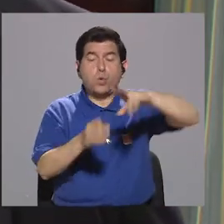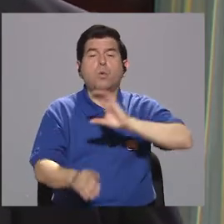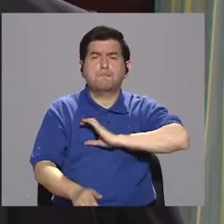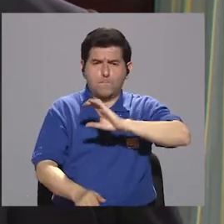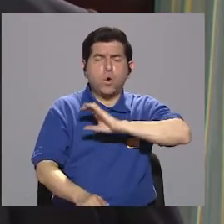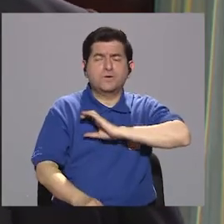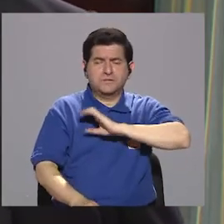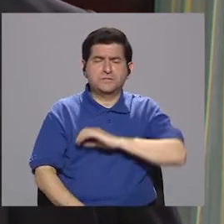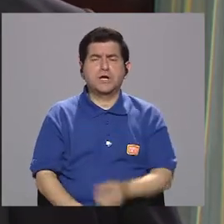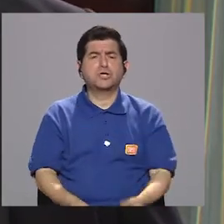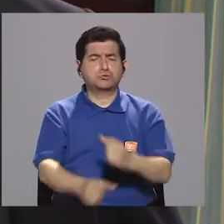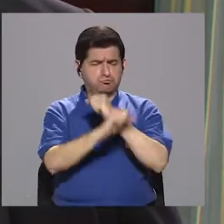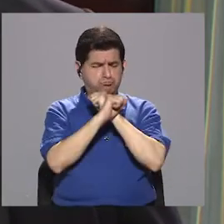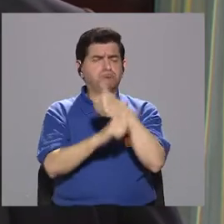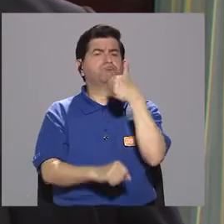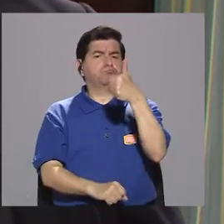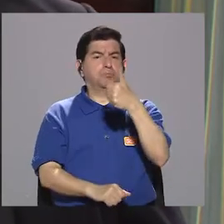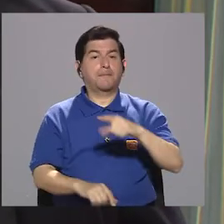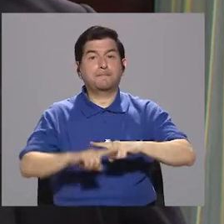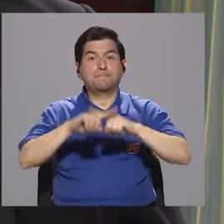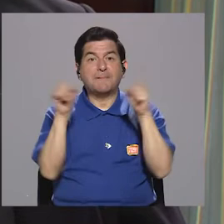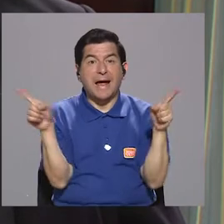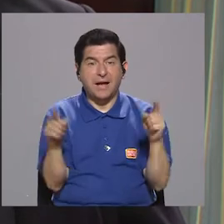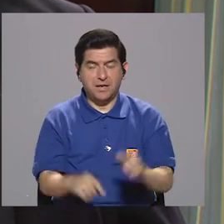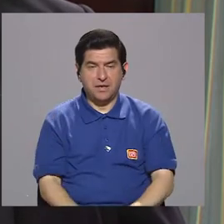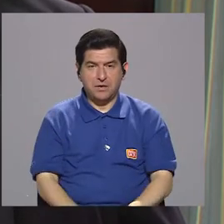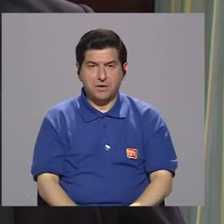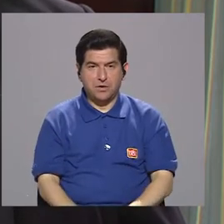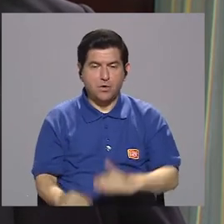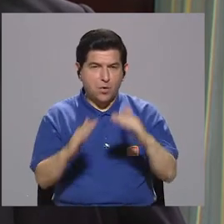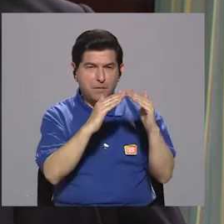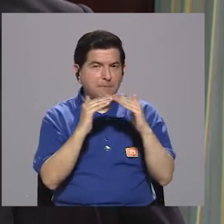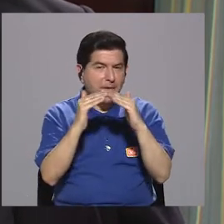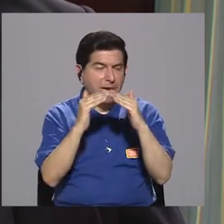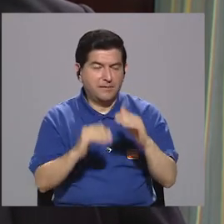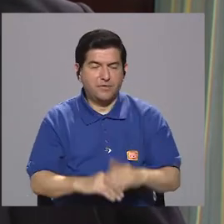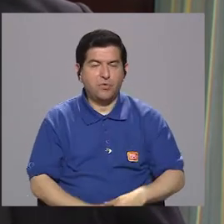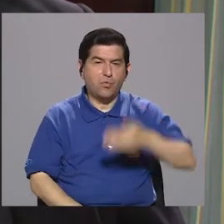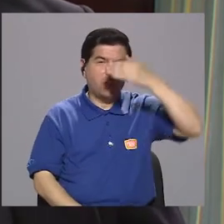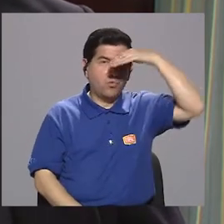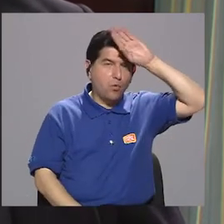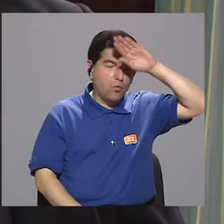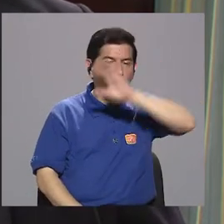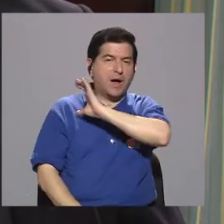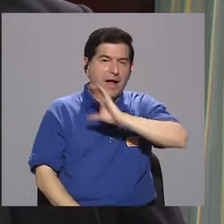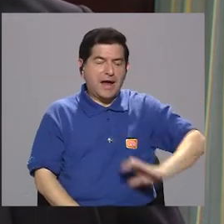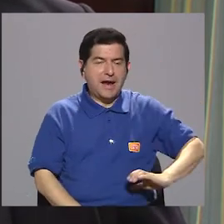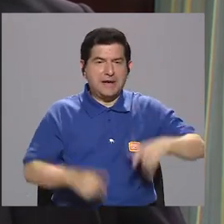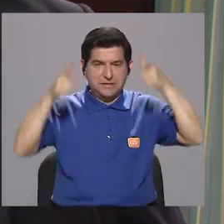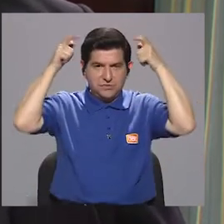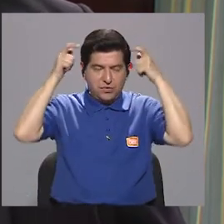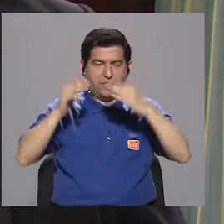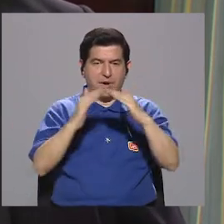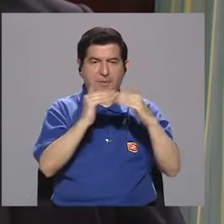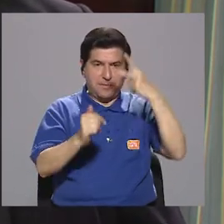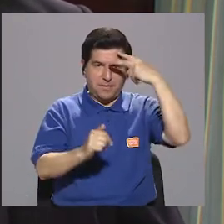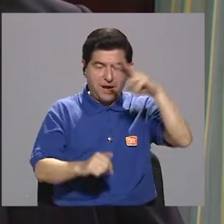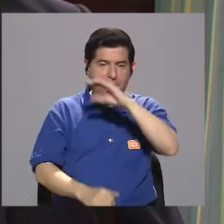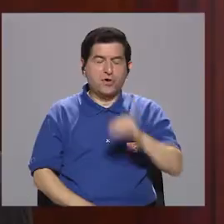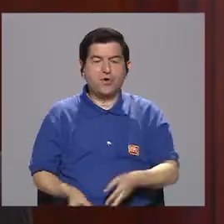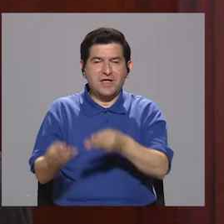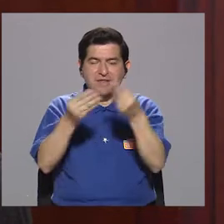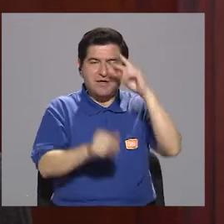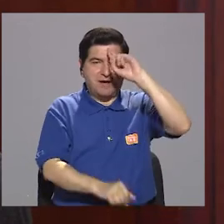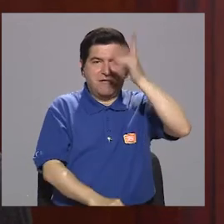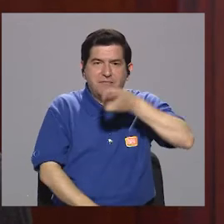En los días Pero me encontré en barrios como Barrio Cuba, Cristo Rey, Barrio México y Tierra